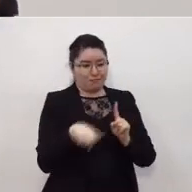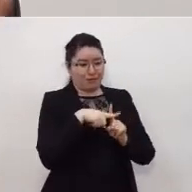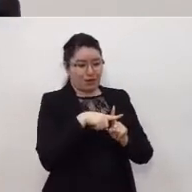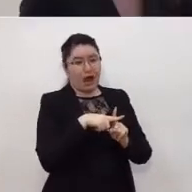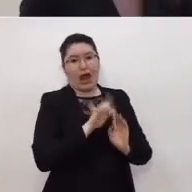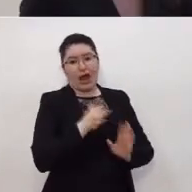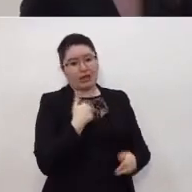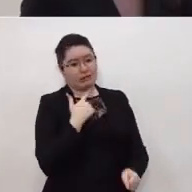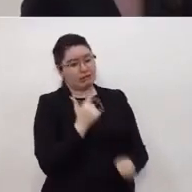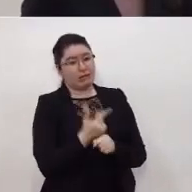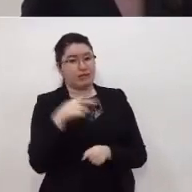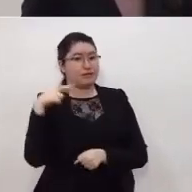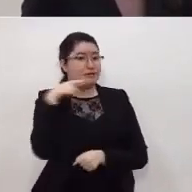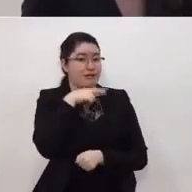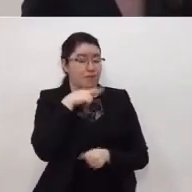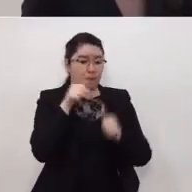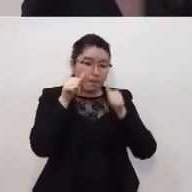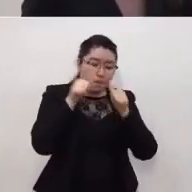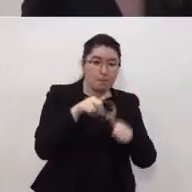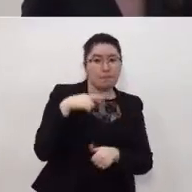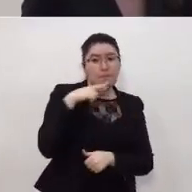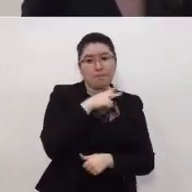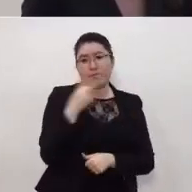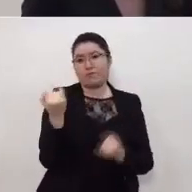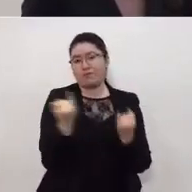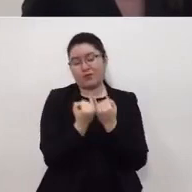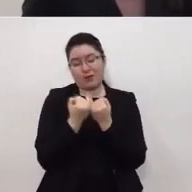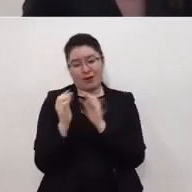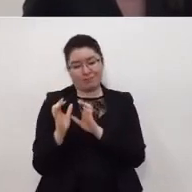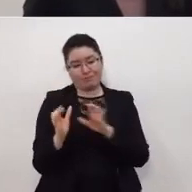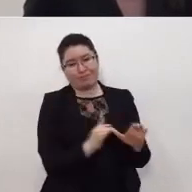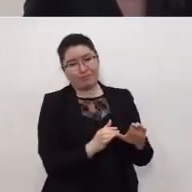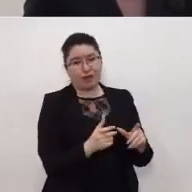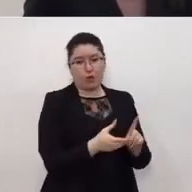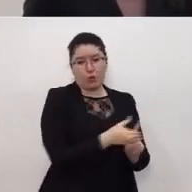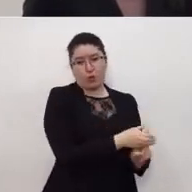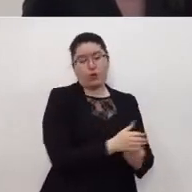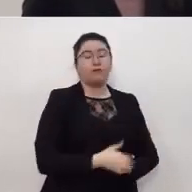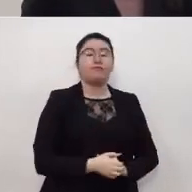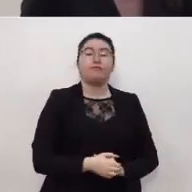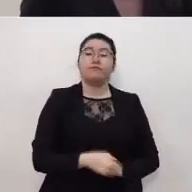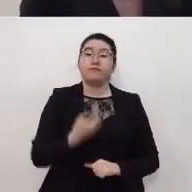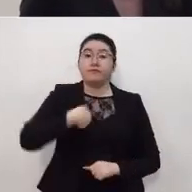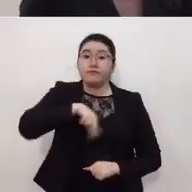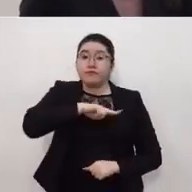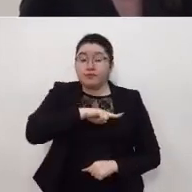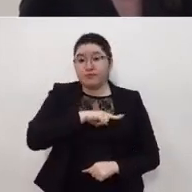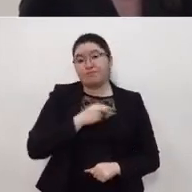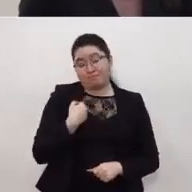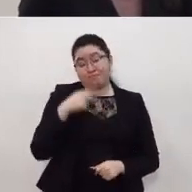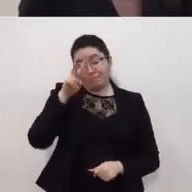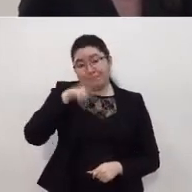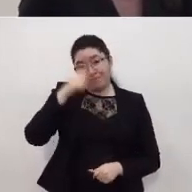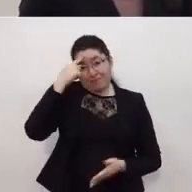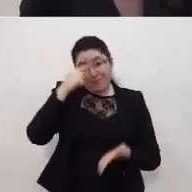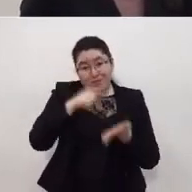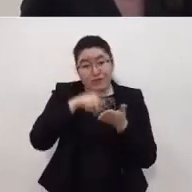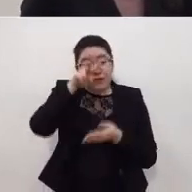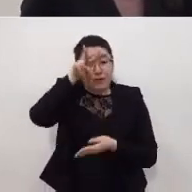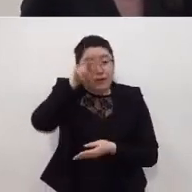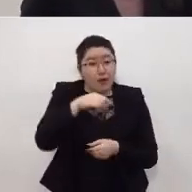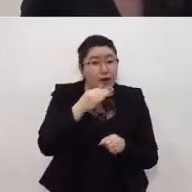contagios y atenderlos oportunamente estamos convencidos que estas medidas nos permitirán disminuir este ritmo de contagios